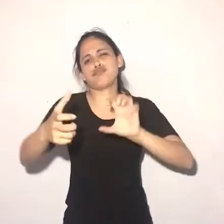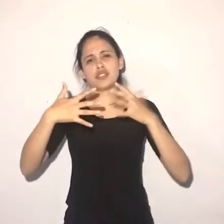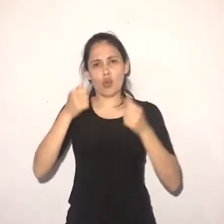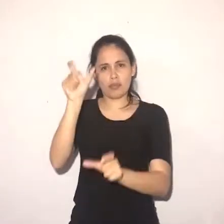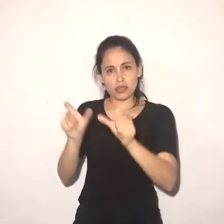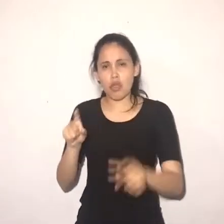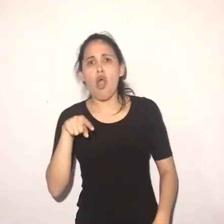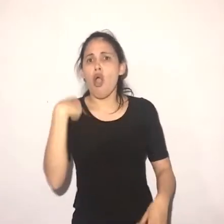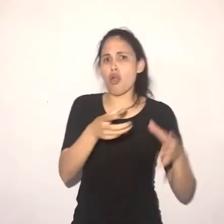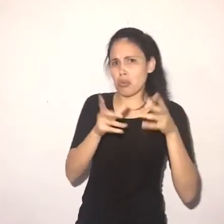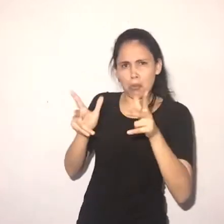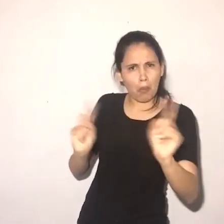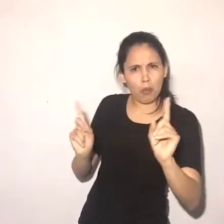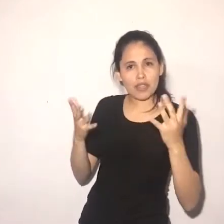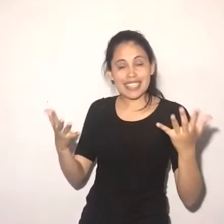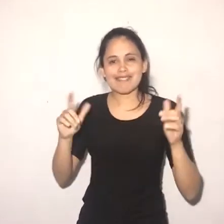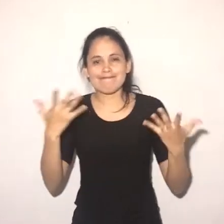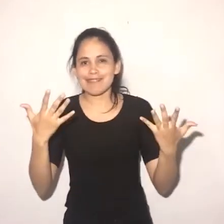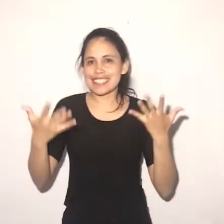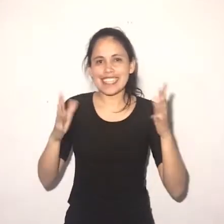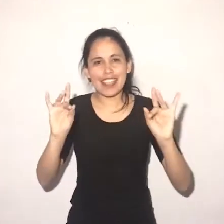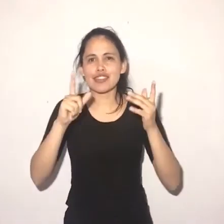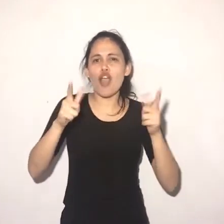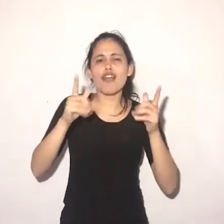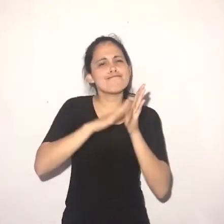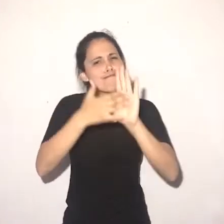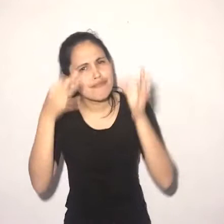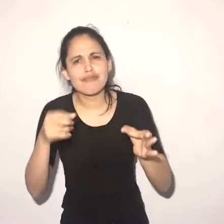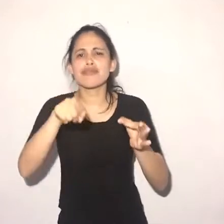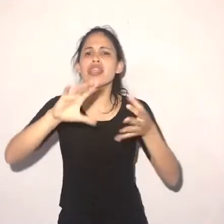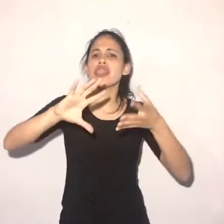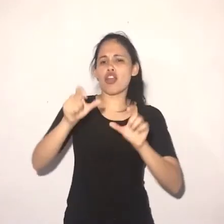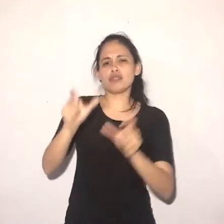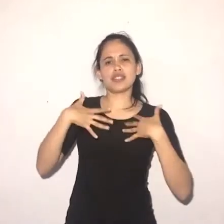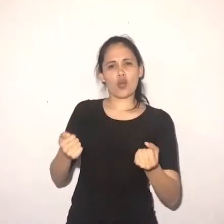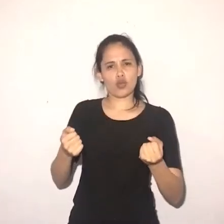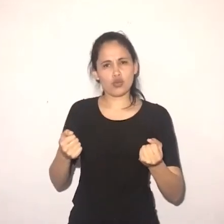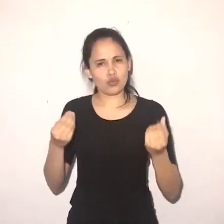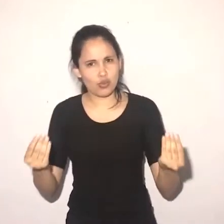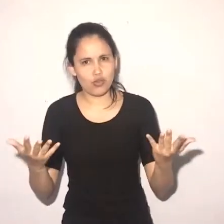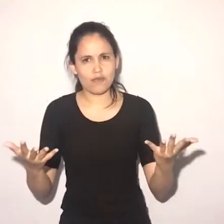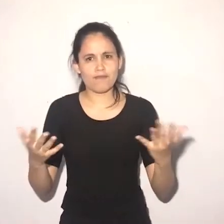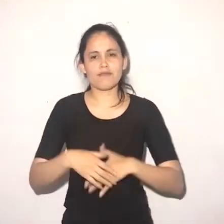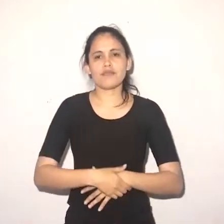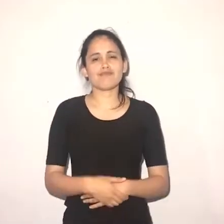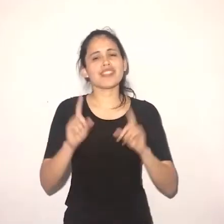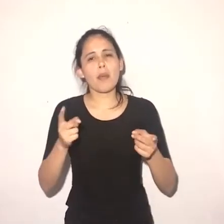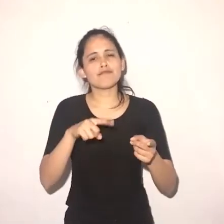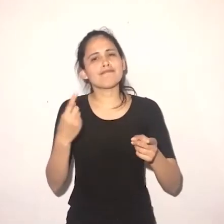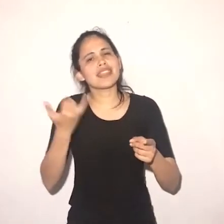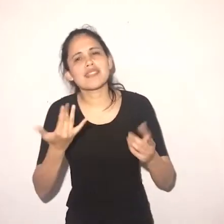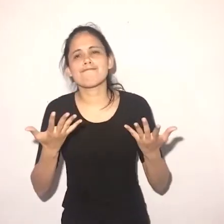demostrado. El no daño, entonces no habría que avanzar hasta que se pueda garantizar que